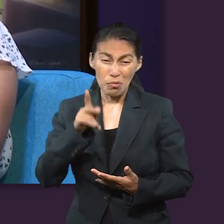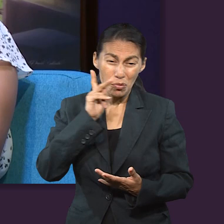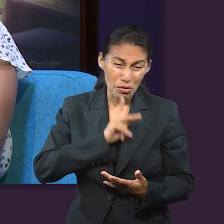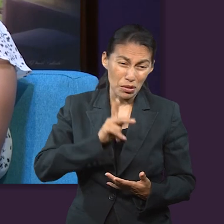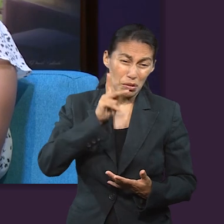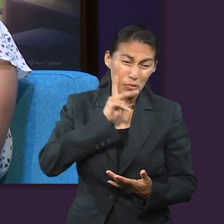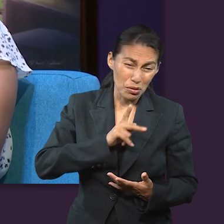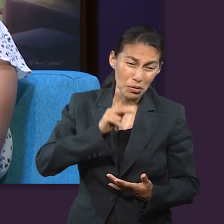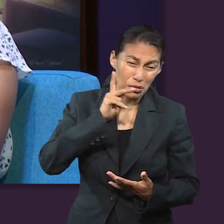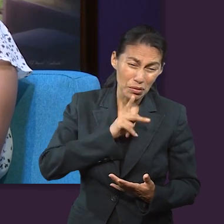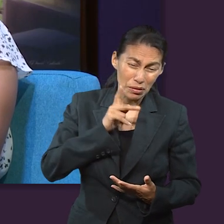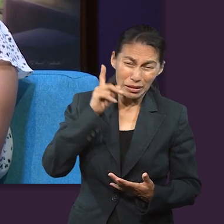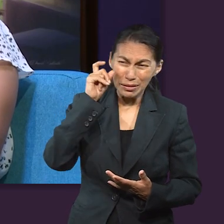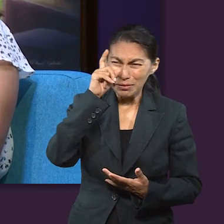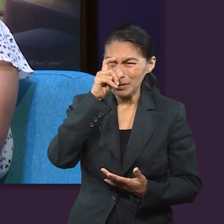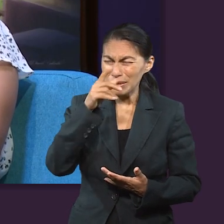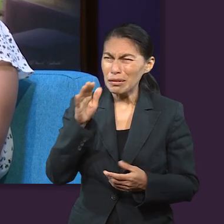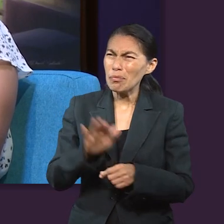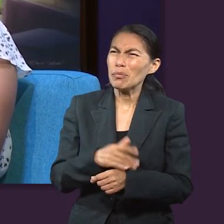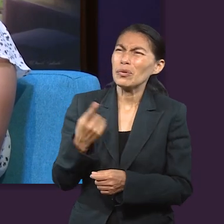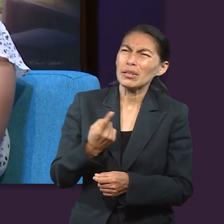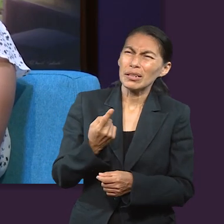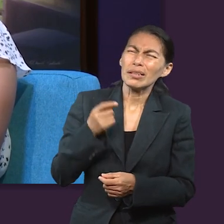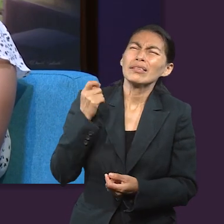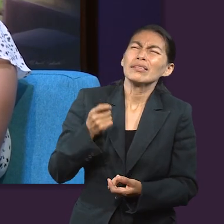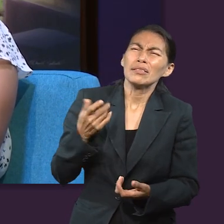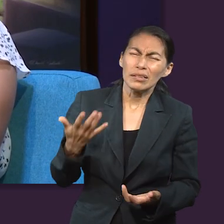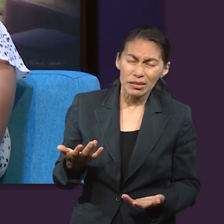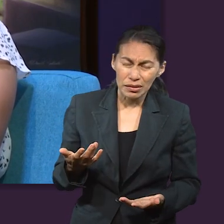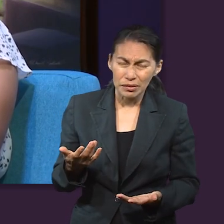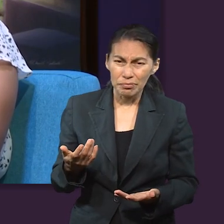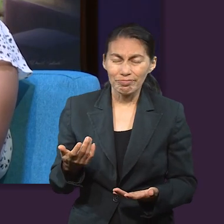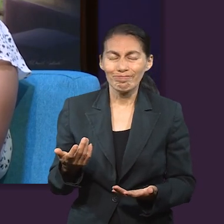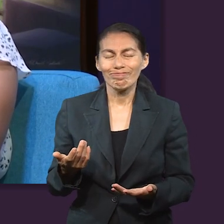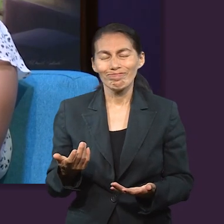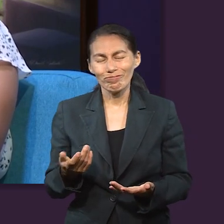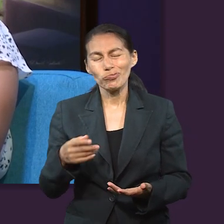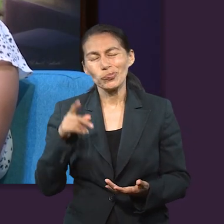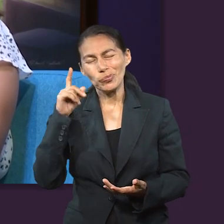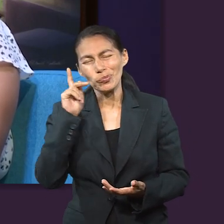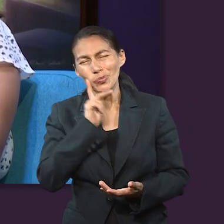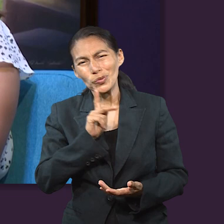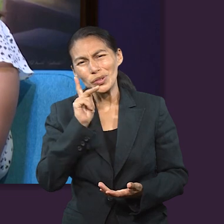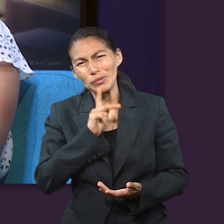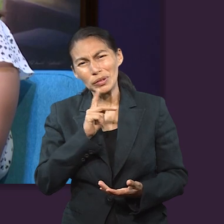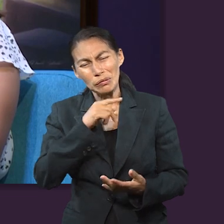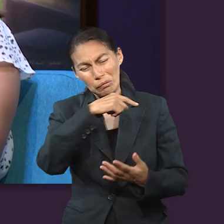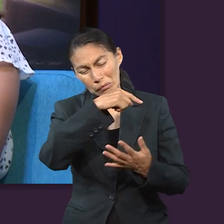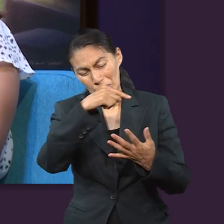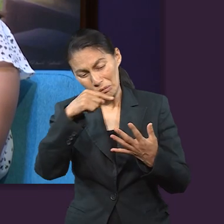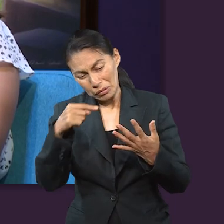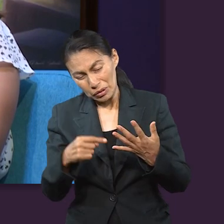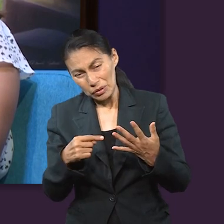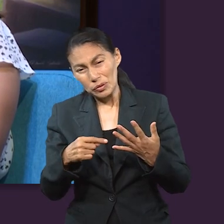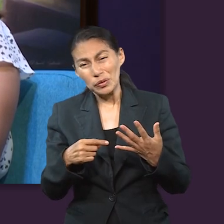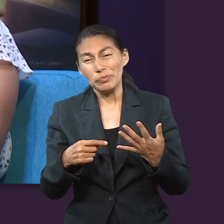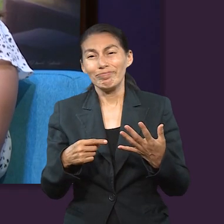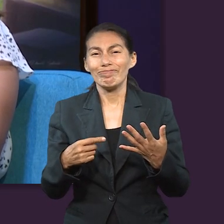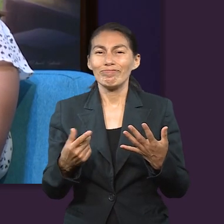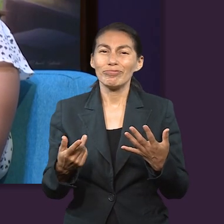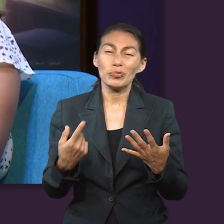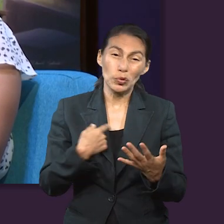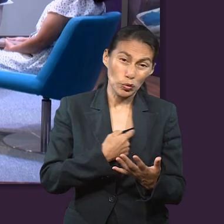correctos y que de la nada vienen pruebas. Qué difícil sería como humanos entender por qué estamos en esa situación